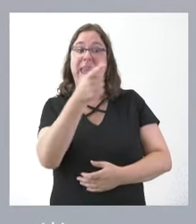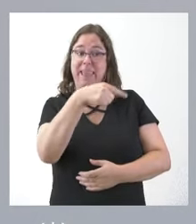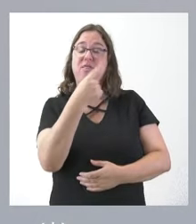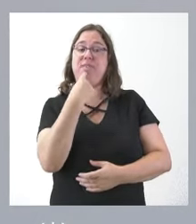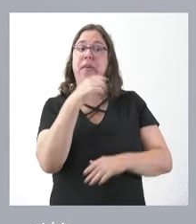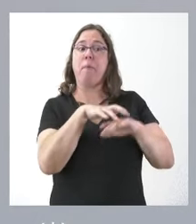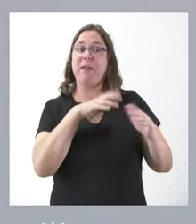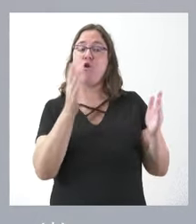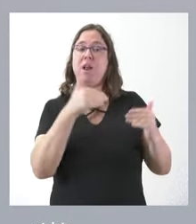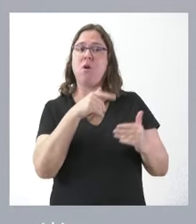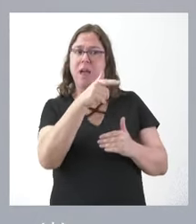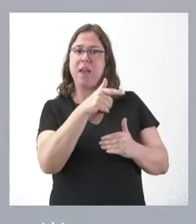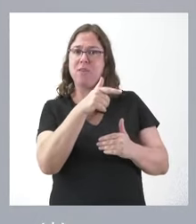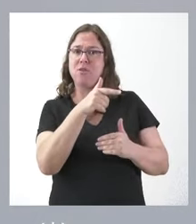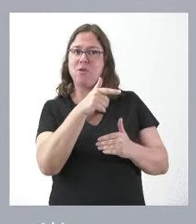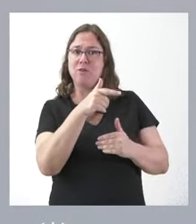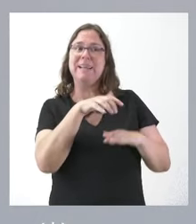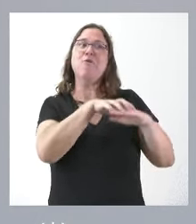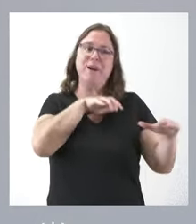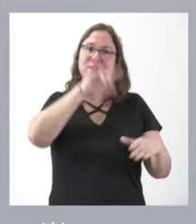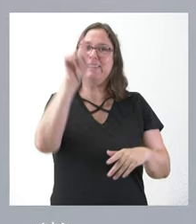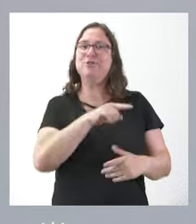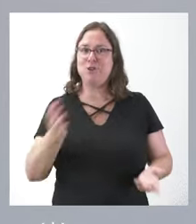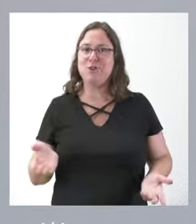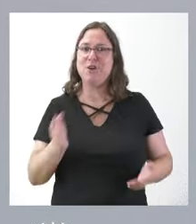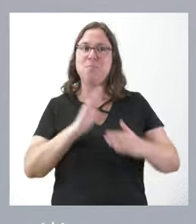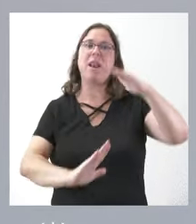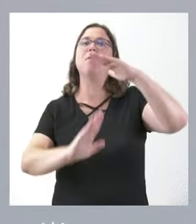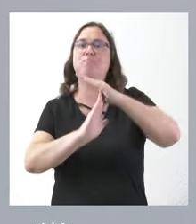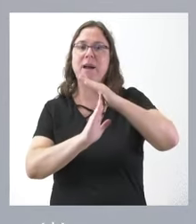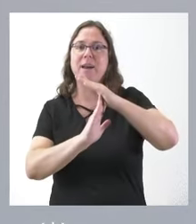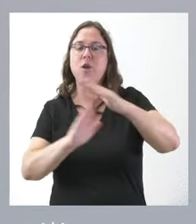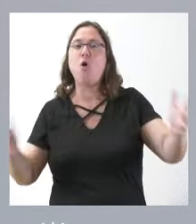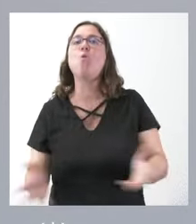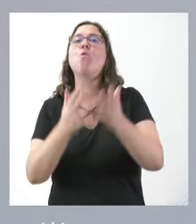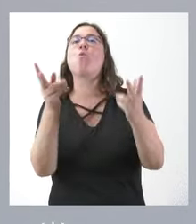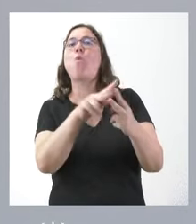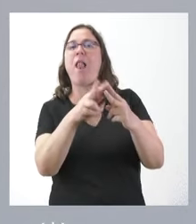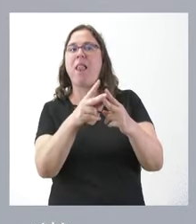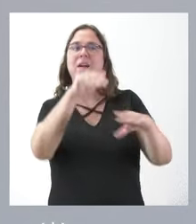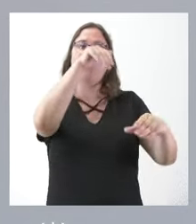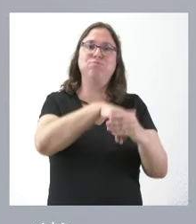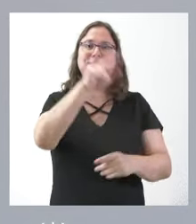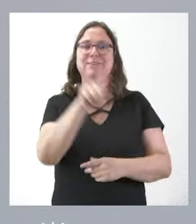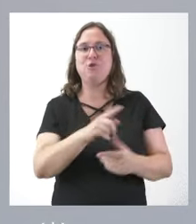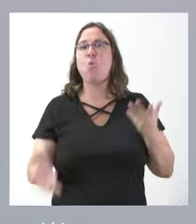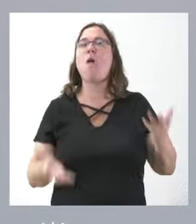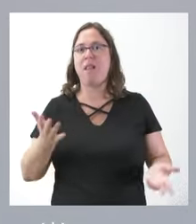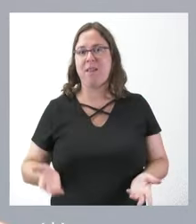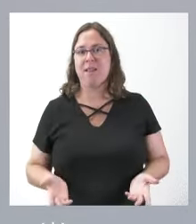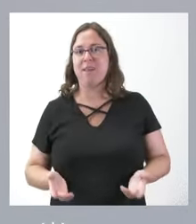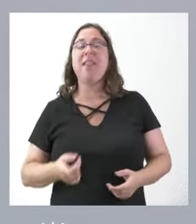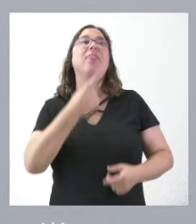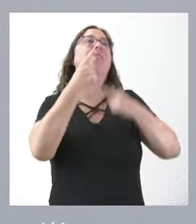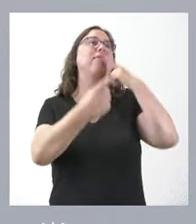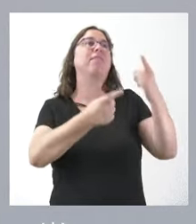no va a haber mayoría van a constituir parte de la mayoría para pararlo o para impulsarlo. Esta es la pregunta que tenemos encima de la mesa, porque no se trata